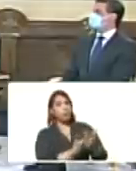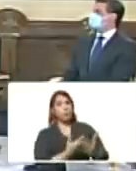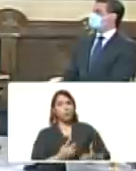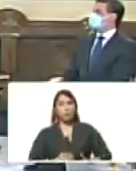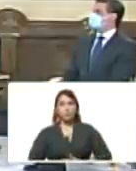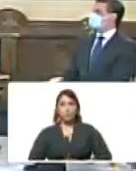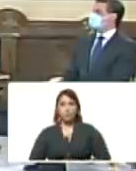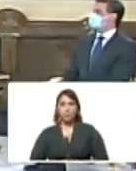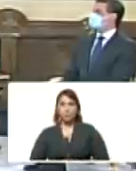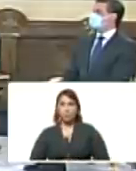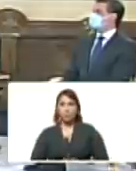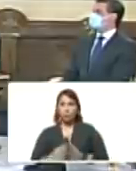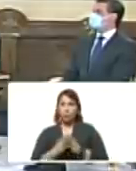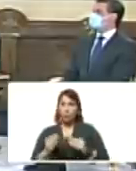de todo esto.